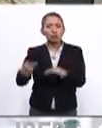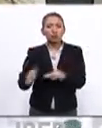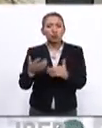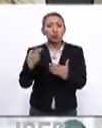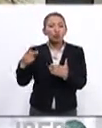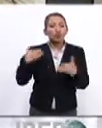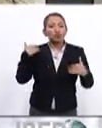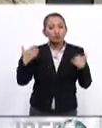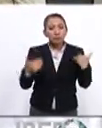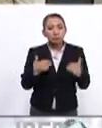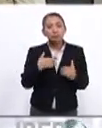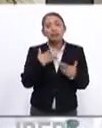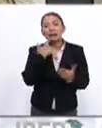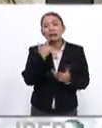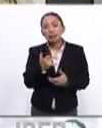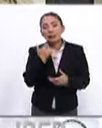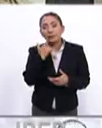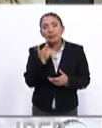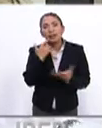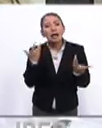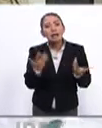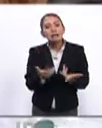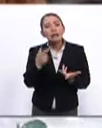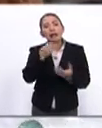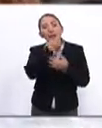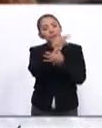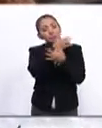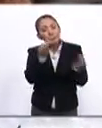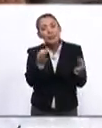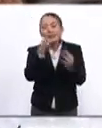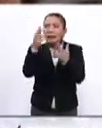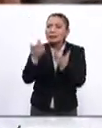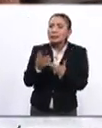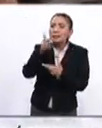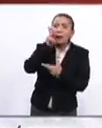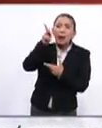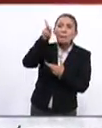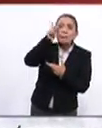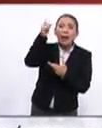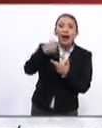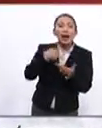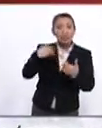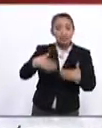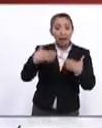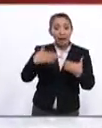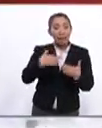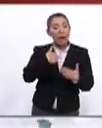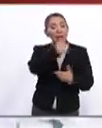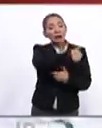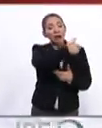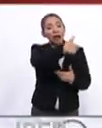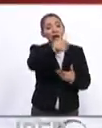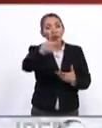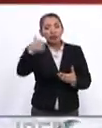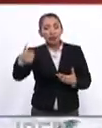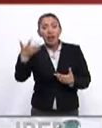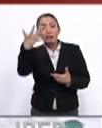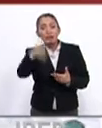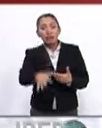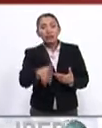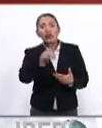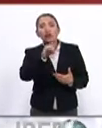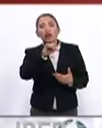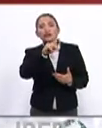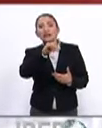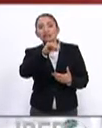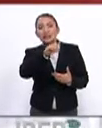conciliación y tratando de llevar ese mensaje que reciban del Papa Francisco en Panamá a cada una de las diócesis